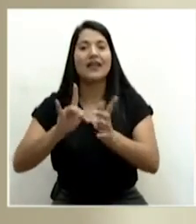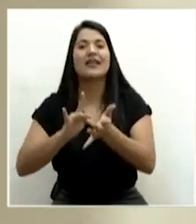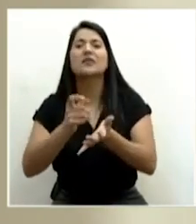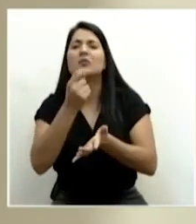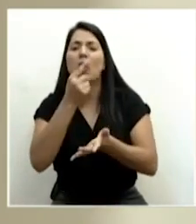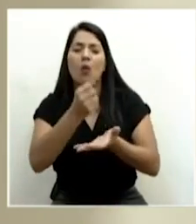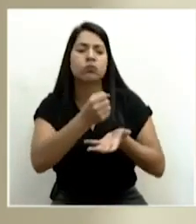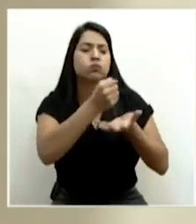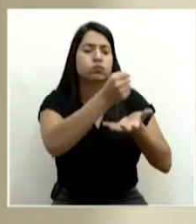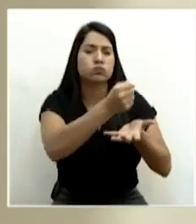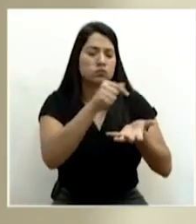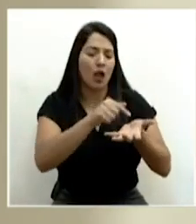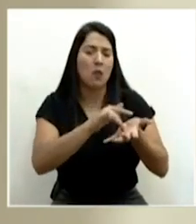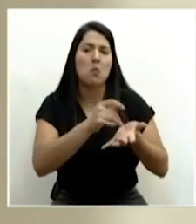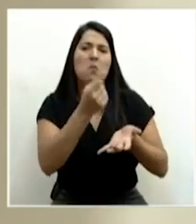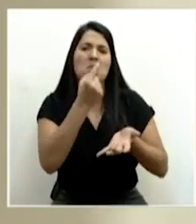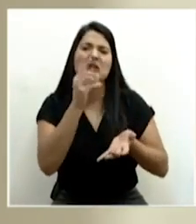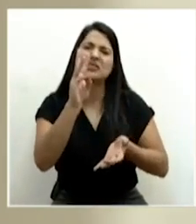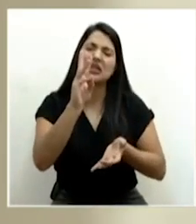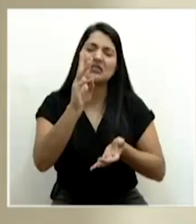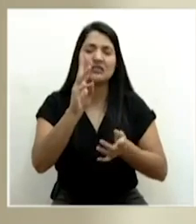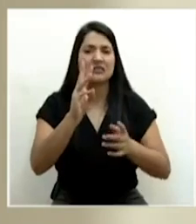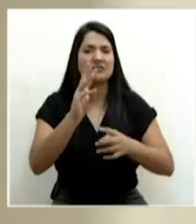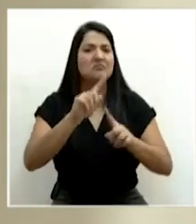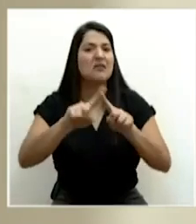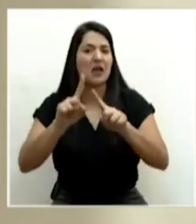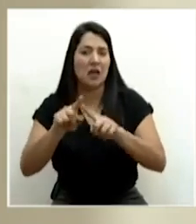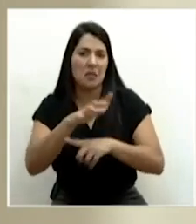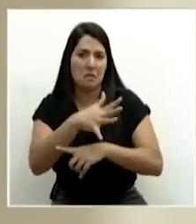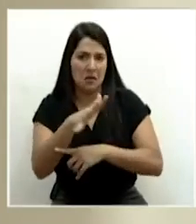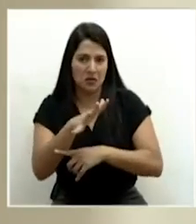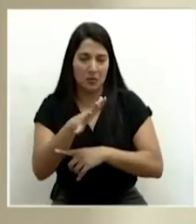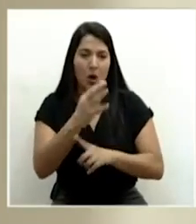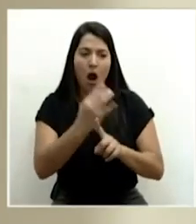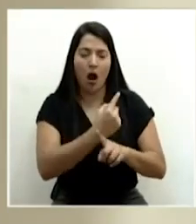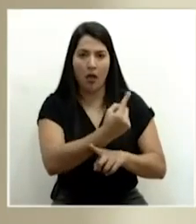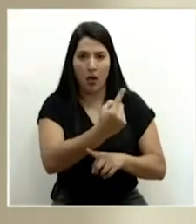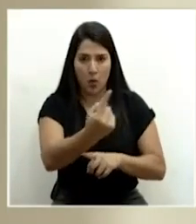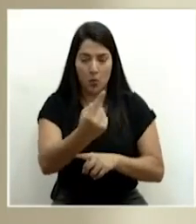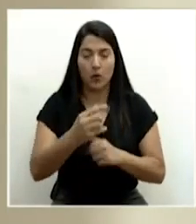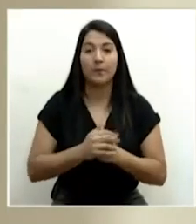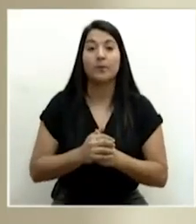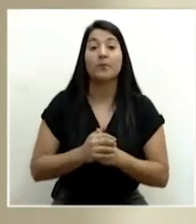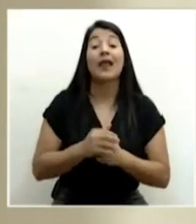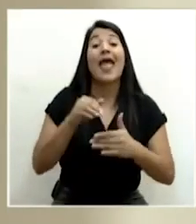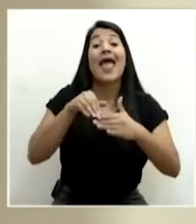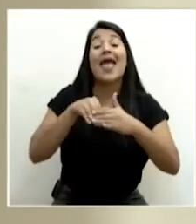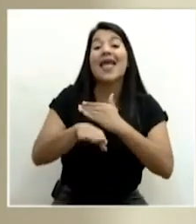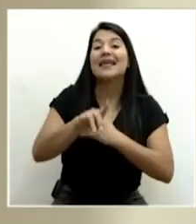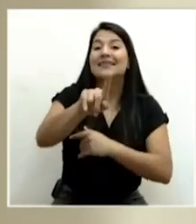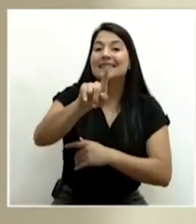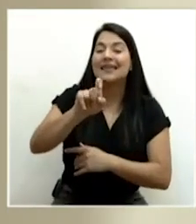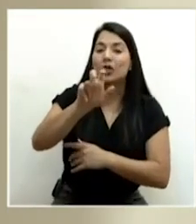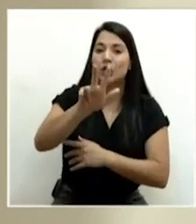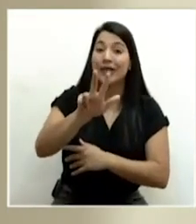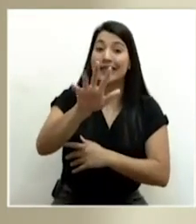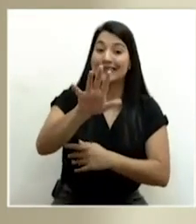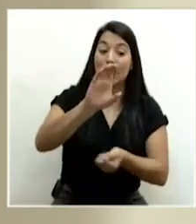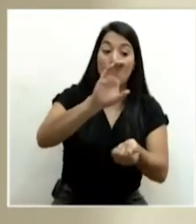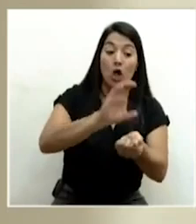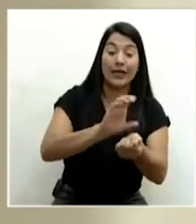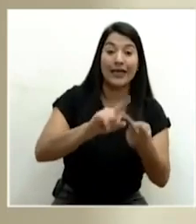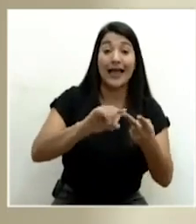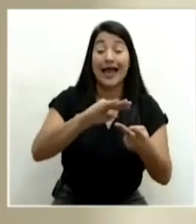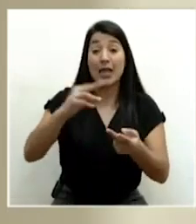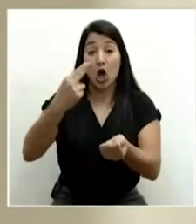complejidad de su estado de salud. De los ciento treinta y cinco áreas y hospitales que tenemos en el